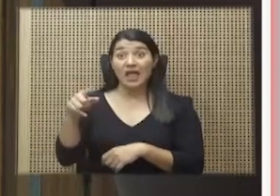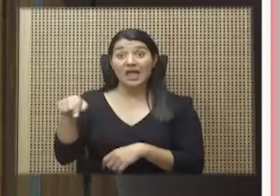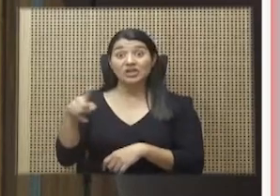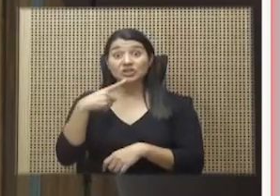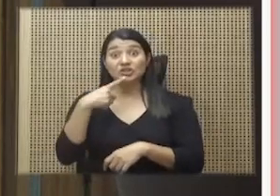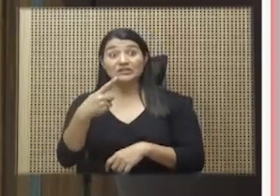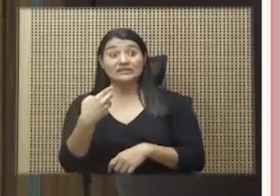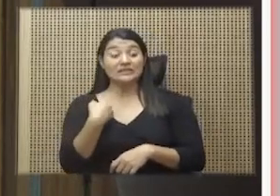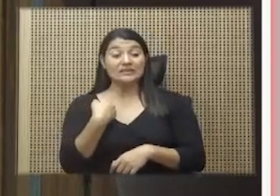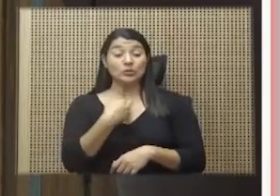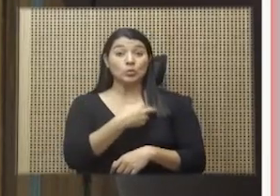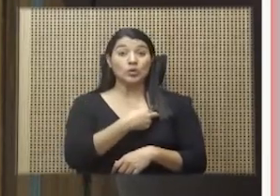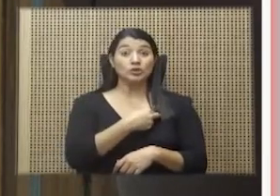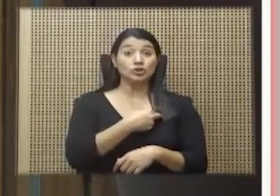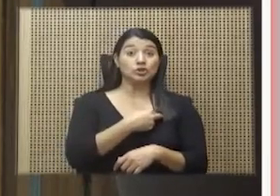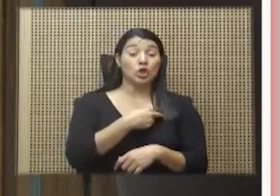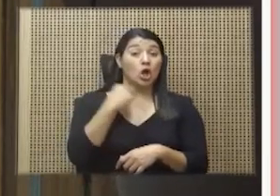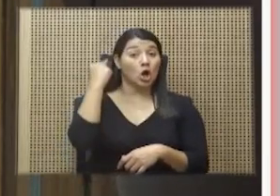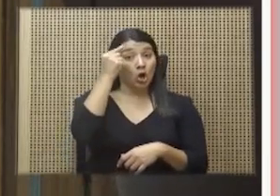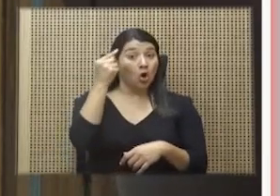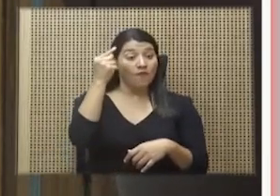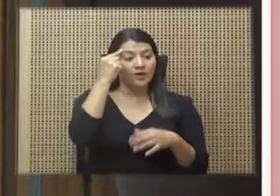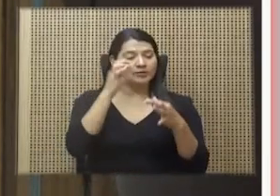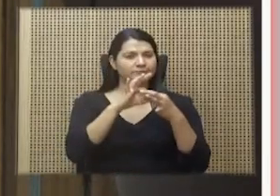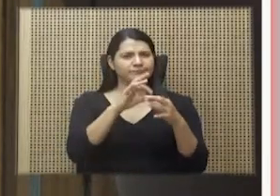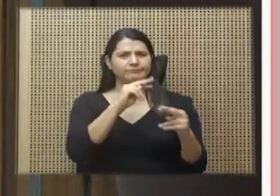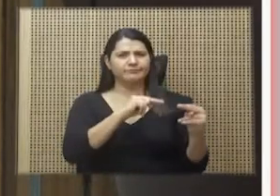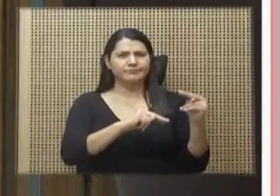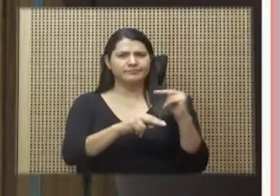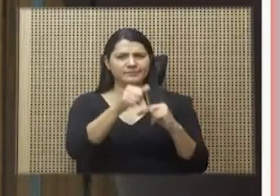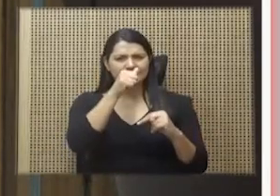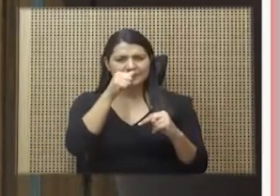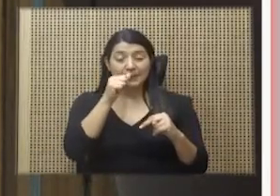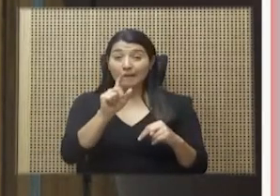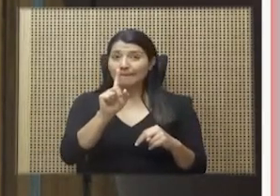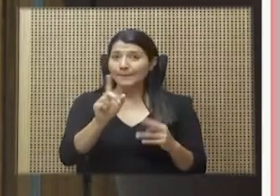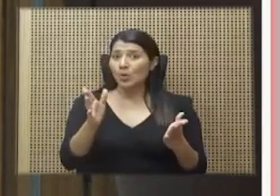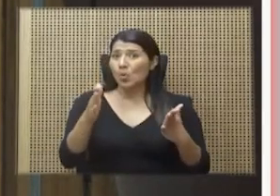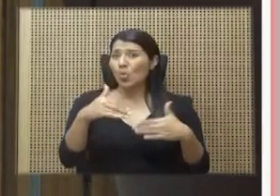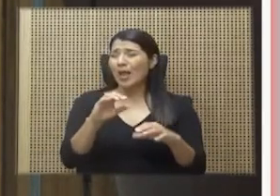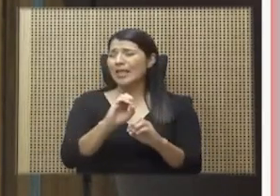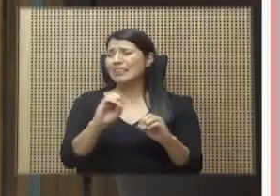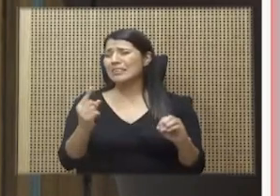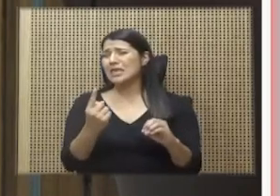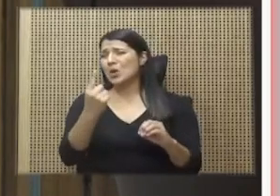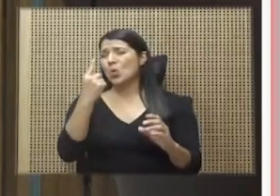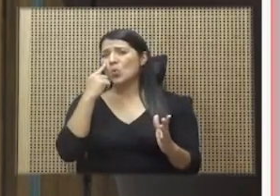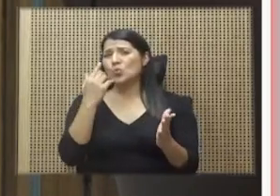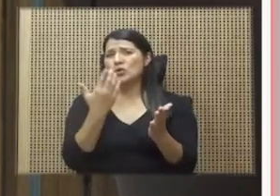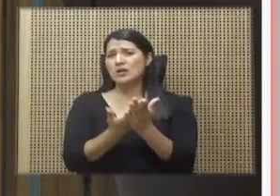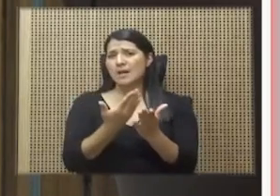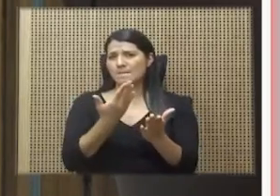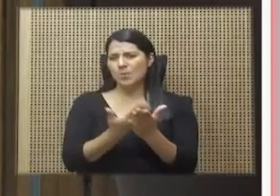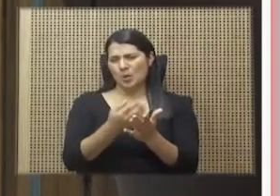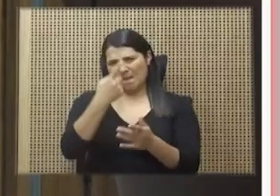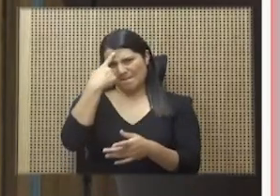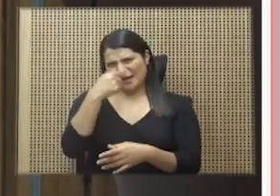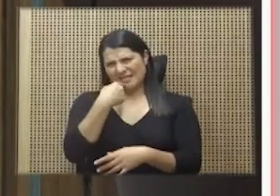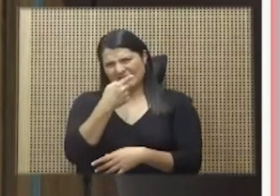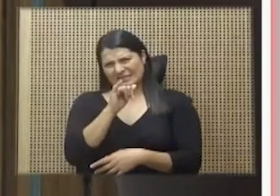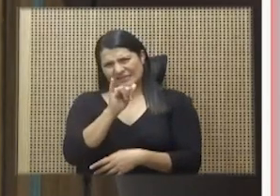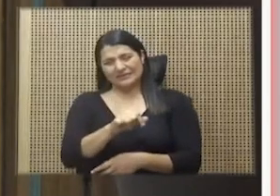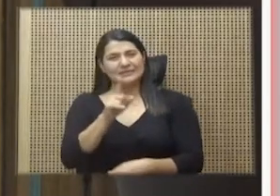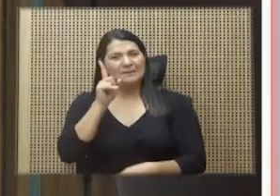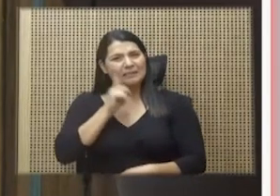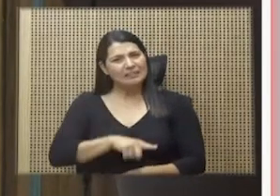narcoestado sin una sola prueba para sustentar semejante calumnia. ¿No se dan